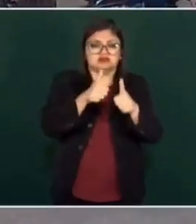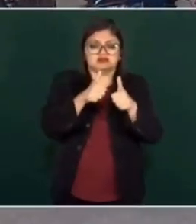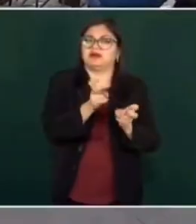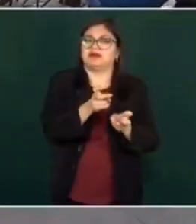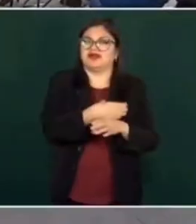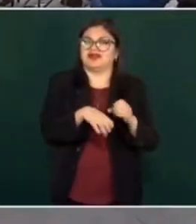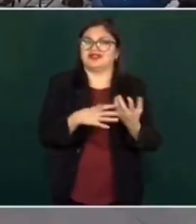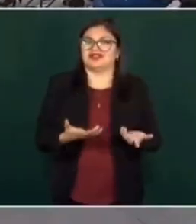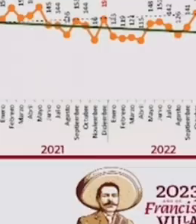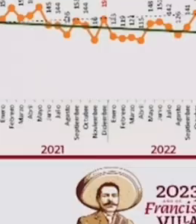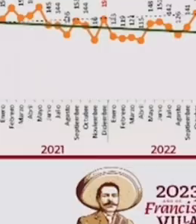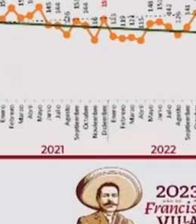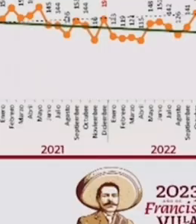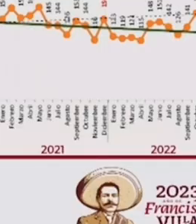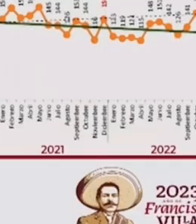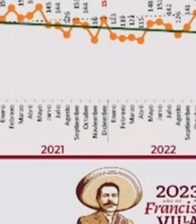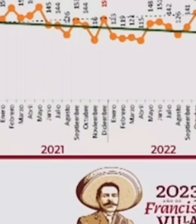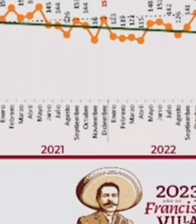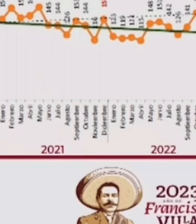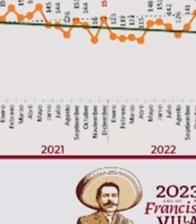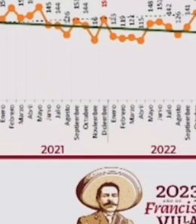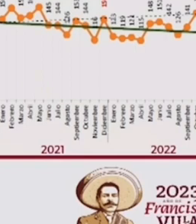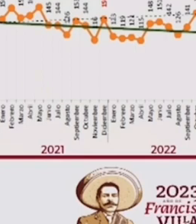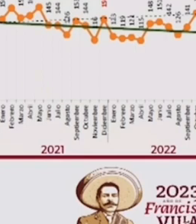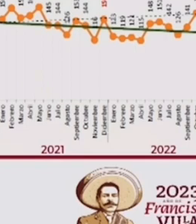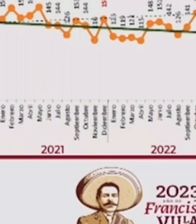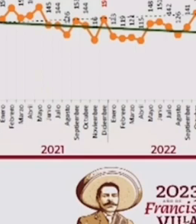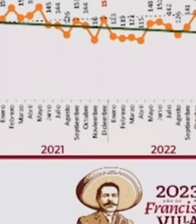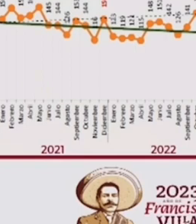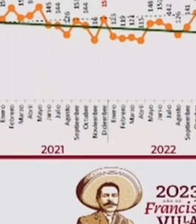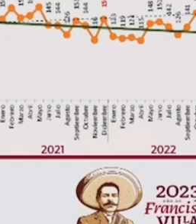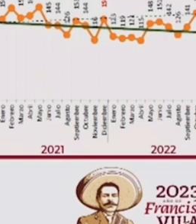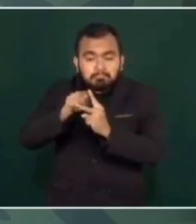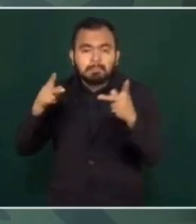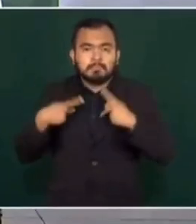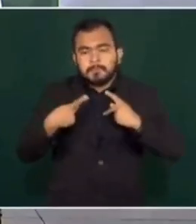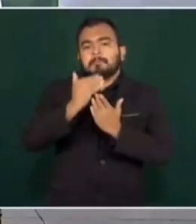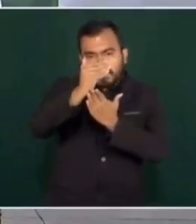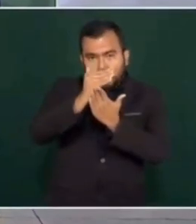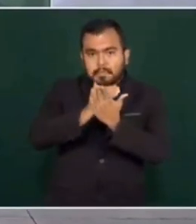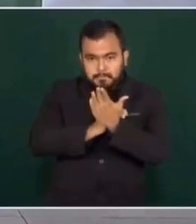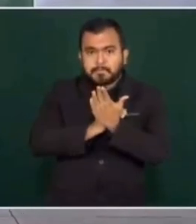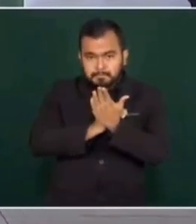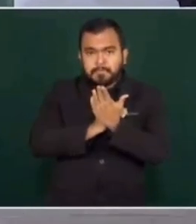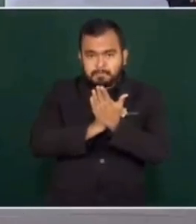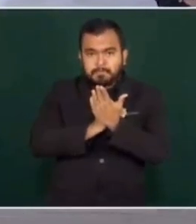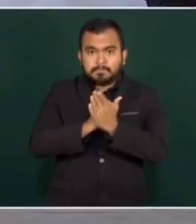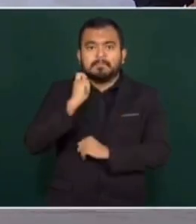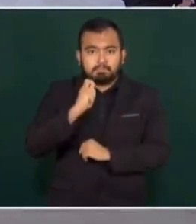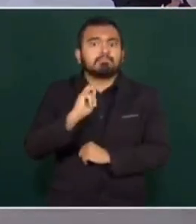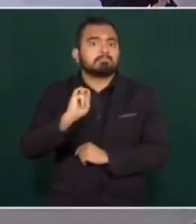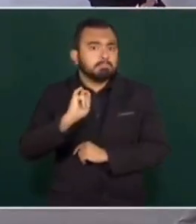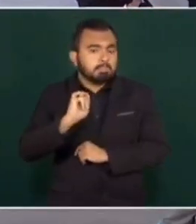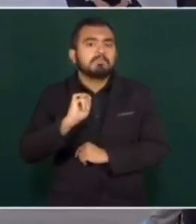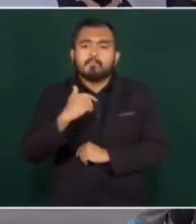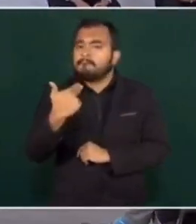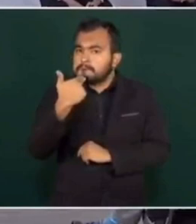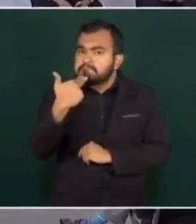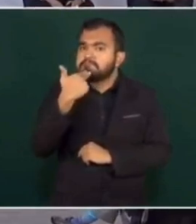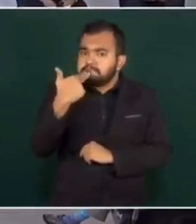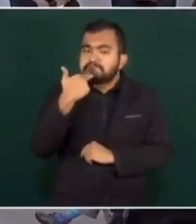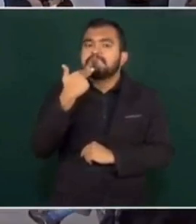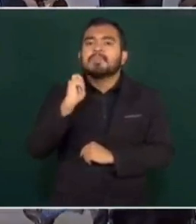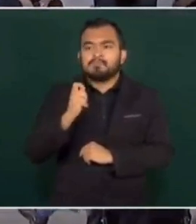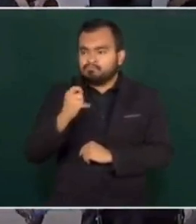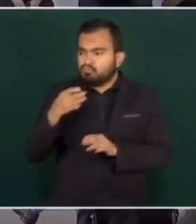resultados. Estos son los resultados. La impendencia es parecida a la nacional. Entonces, nos está funcionando la